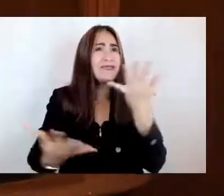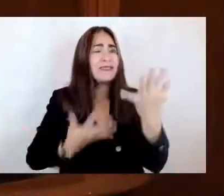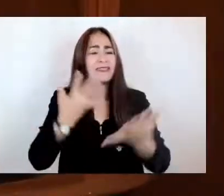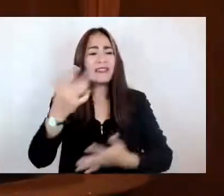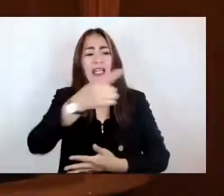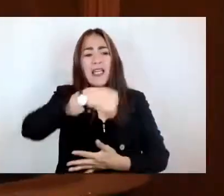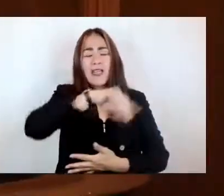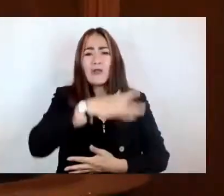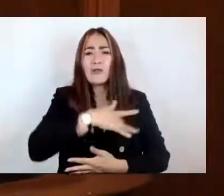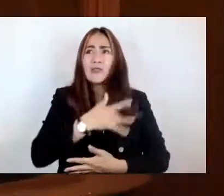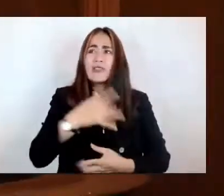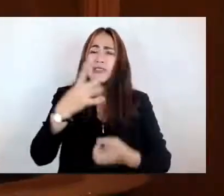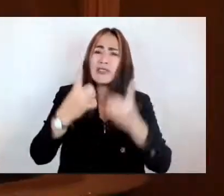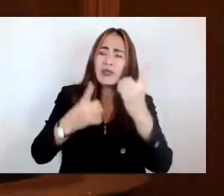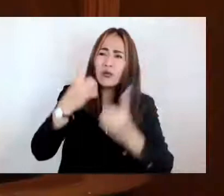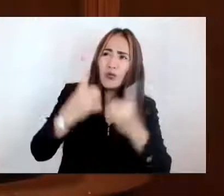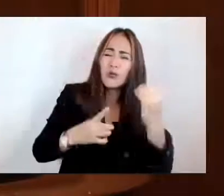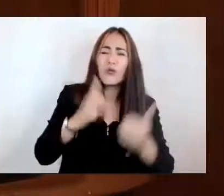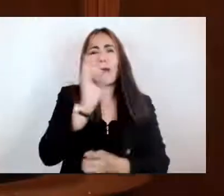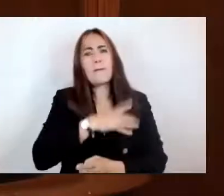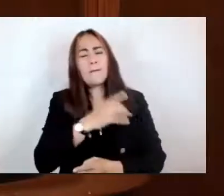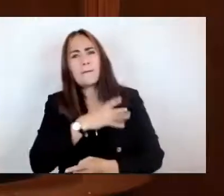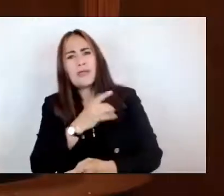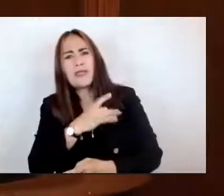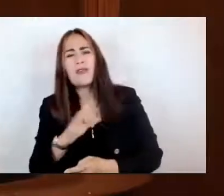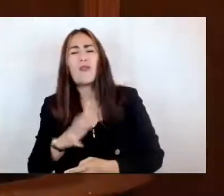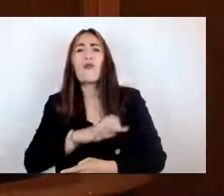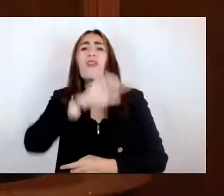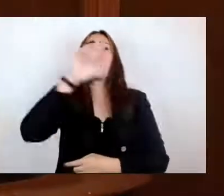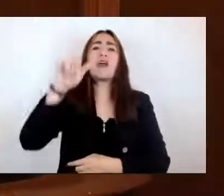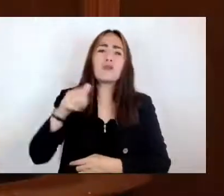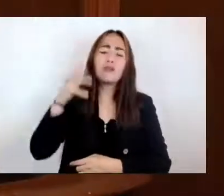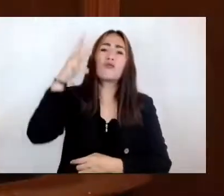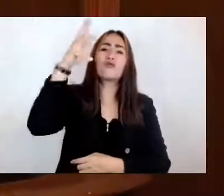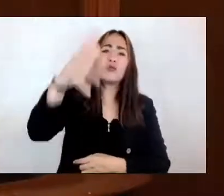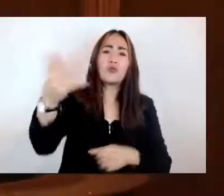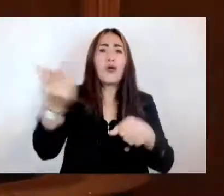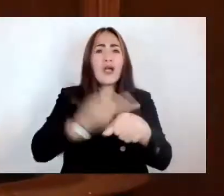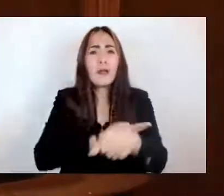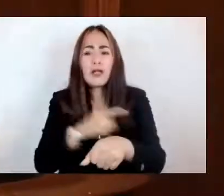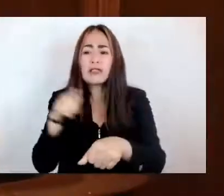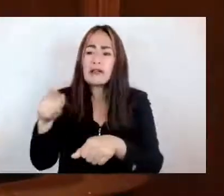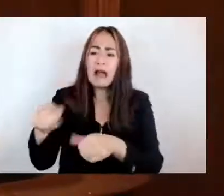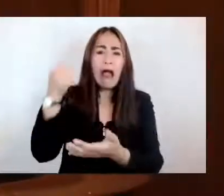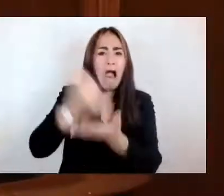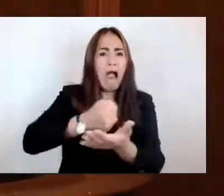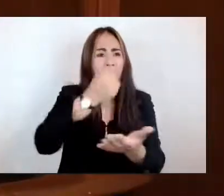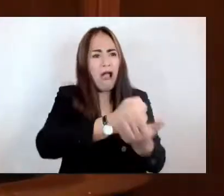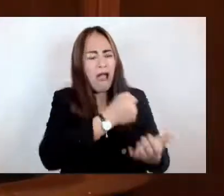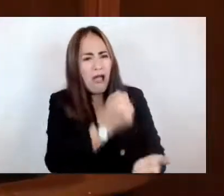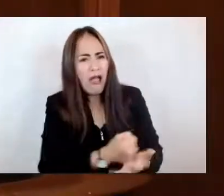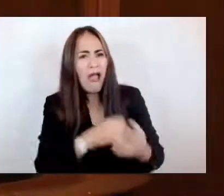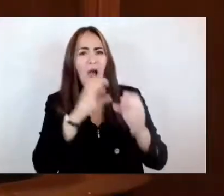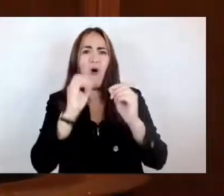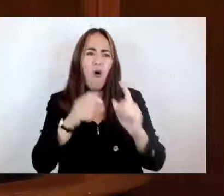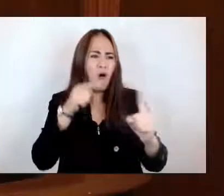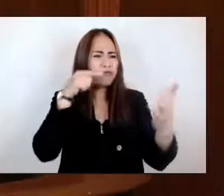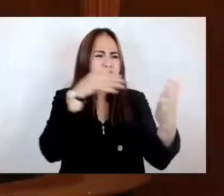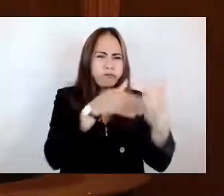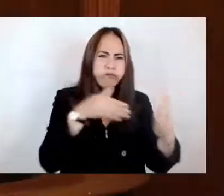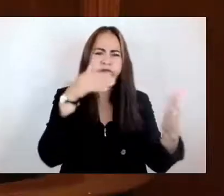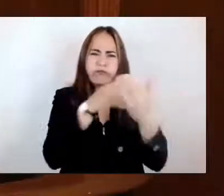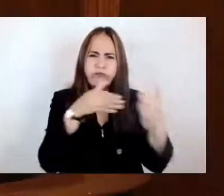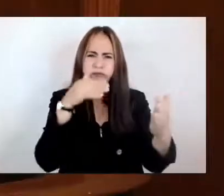temor y dudas el inicio de mayores y decisivas exigencias, de retos con limitada posibilidad de